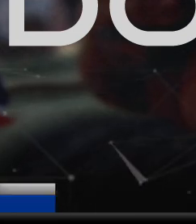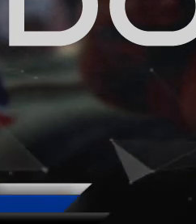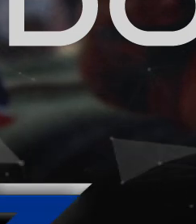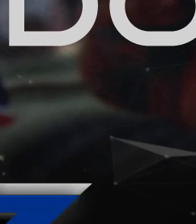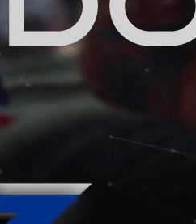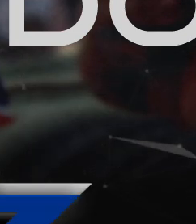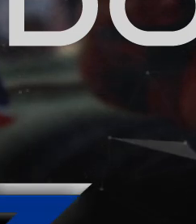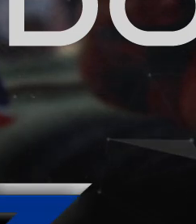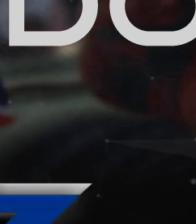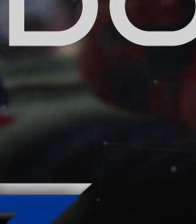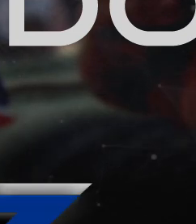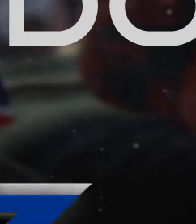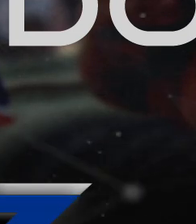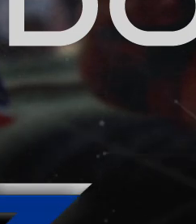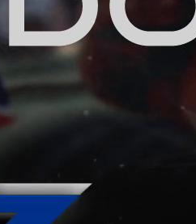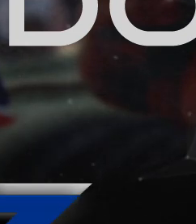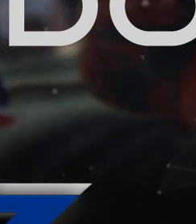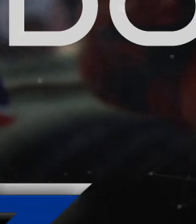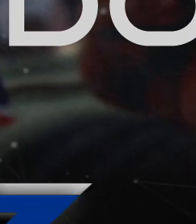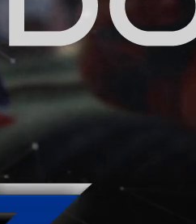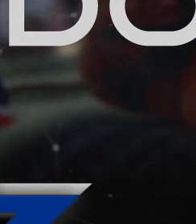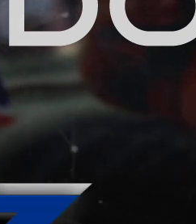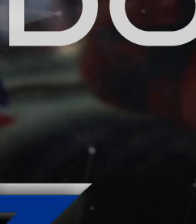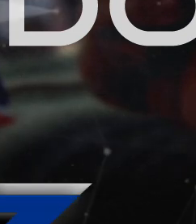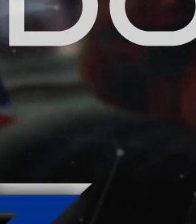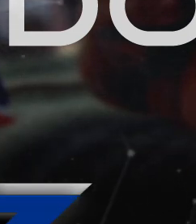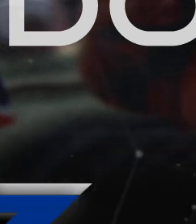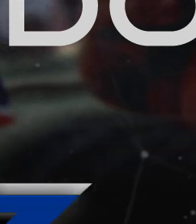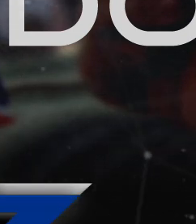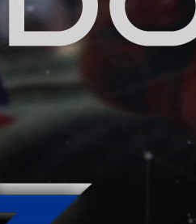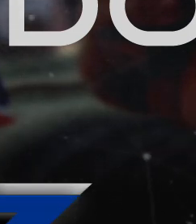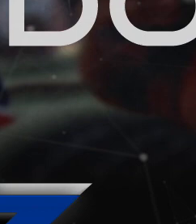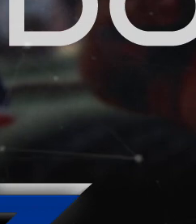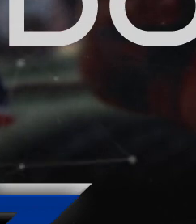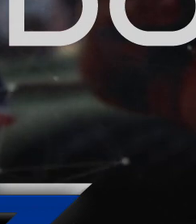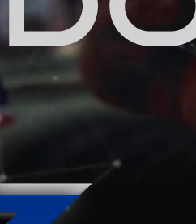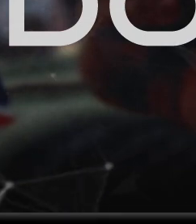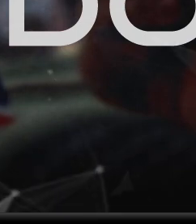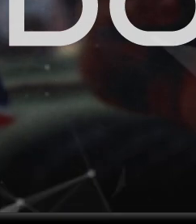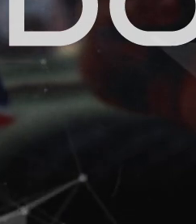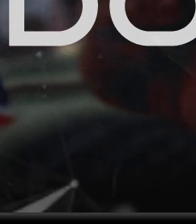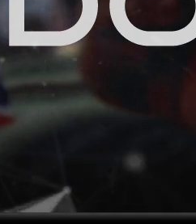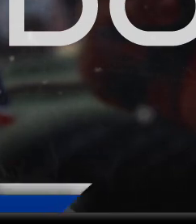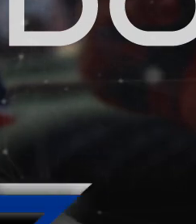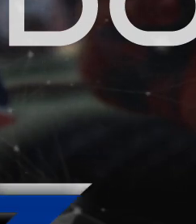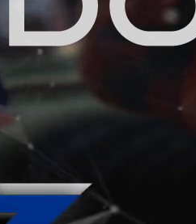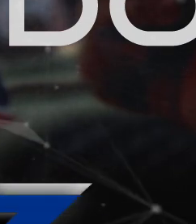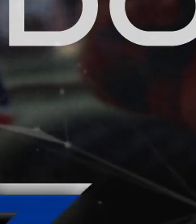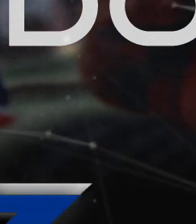Ya estás informado. No olvides darle like a este video, comparte y suscríbete a EscuchaDiario.